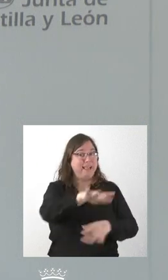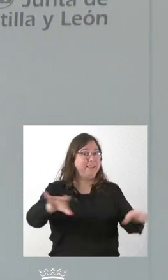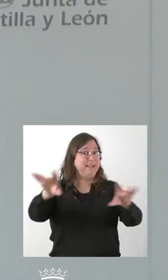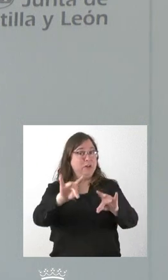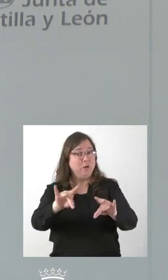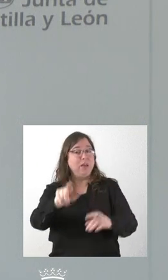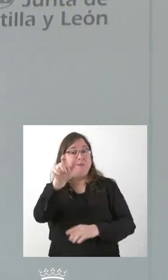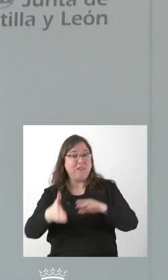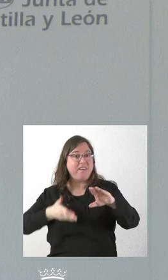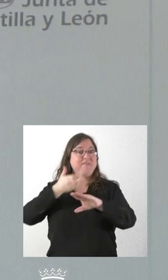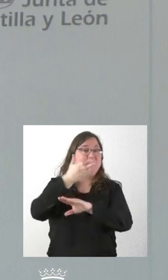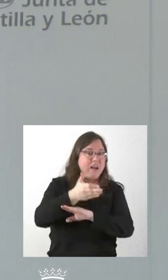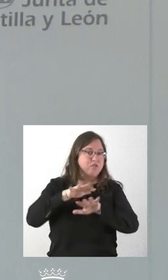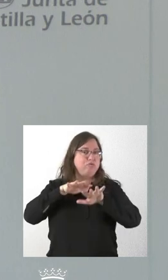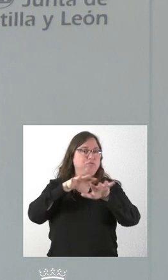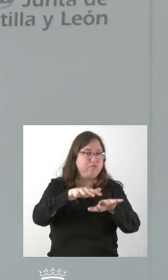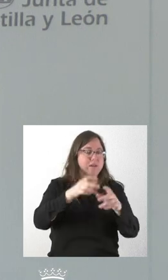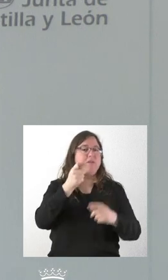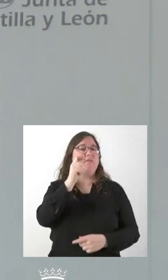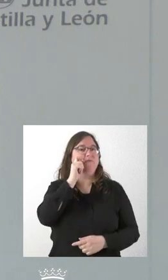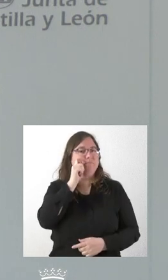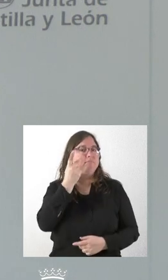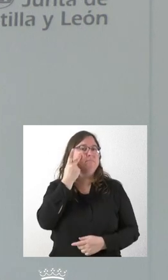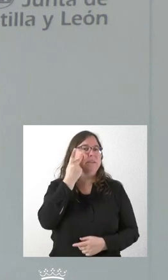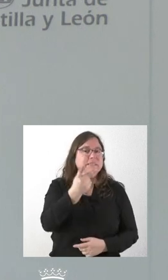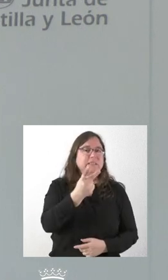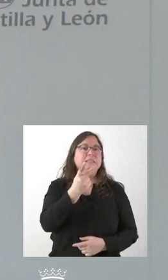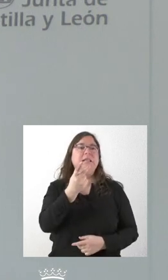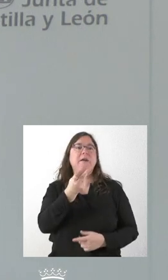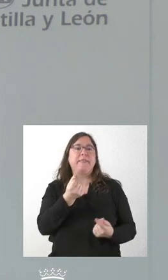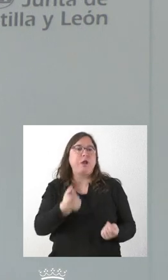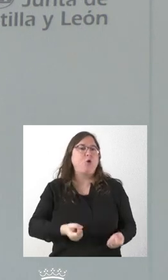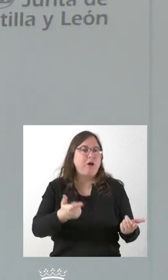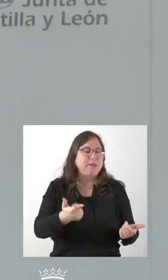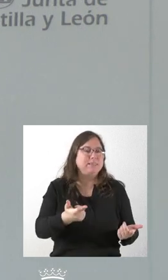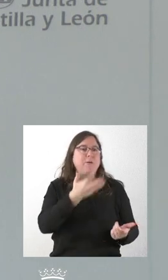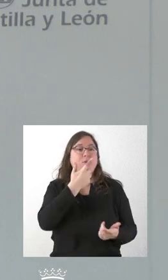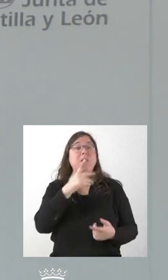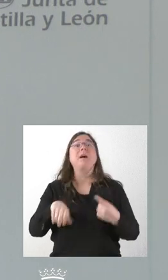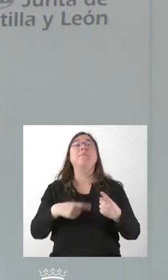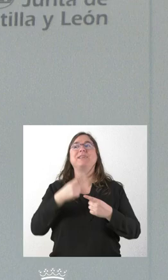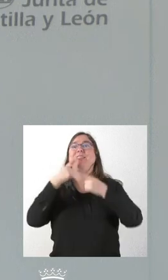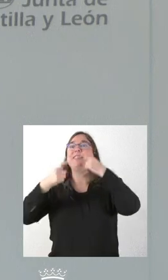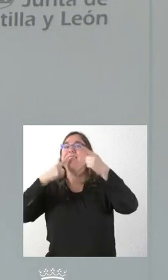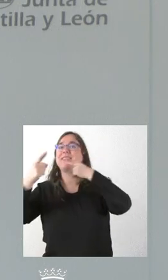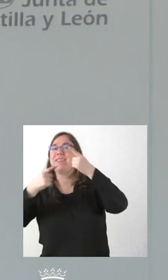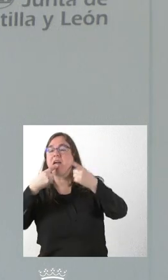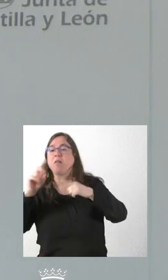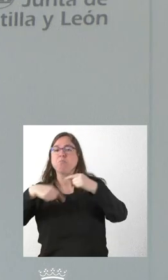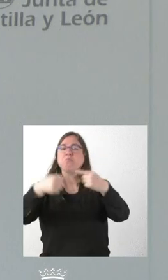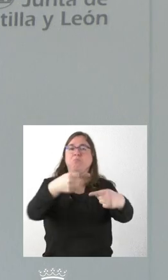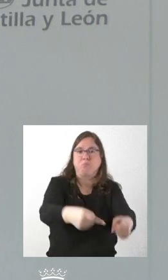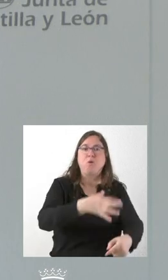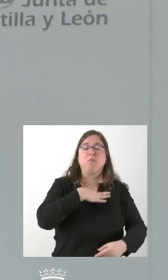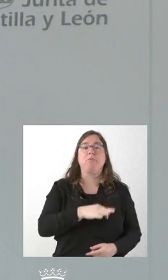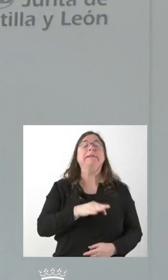gente les visite, que vayan allí, gasten allí sus recursos, se conozca. Y luego el boca a boca hace mucho. Por tanto, este es un concierto que es verdad que no se